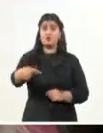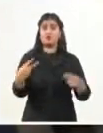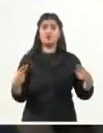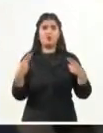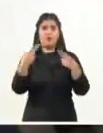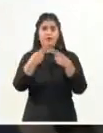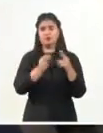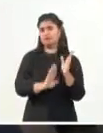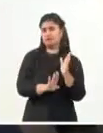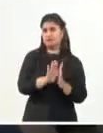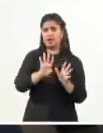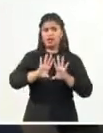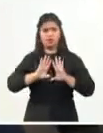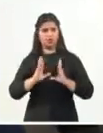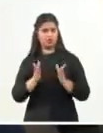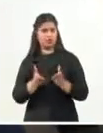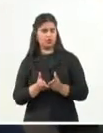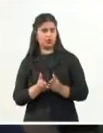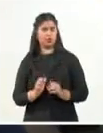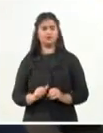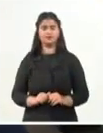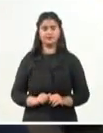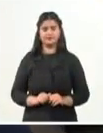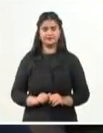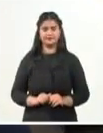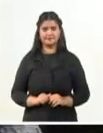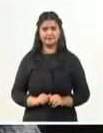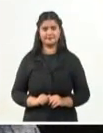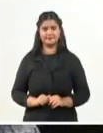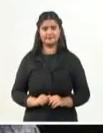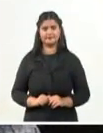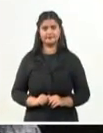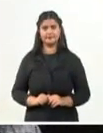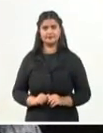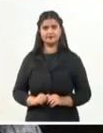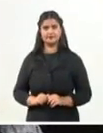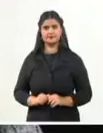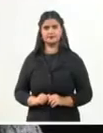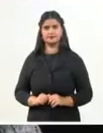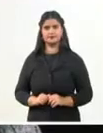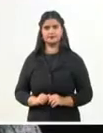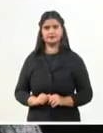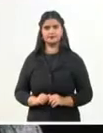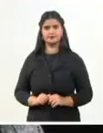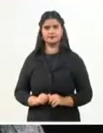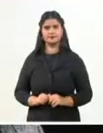al que aspira el bloque. Adán Morel, Sistema Informativo de la Televisión Cubana.